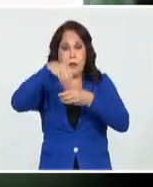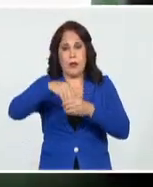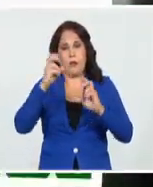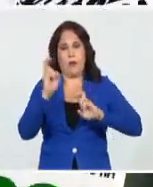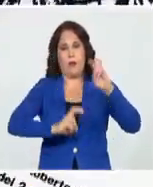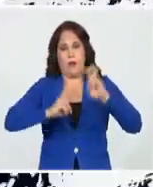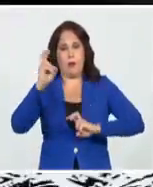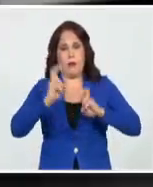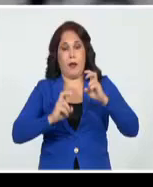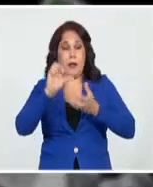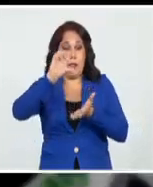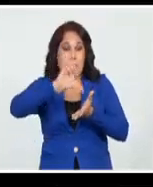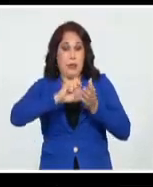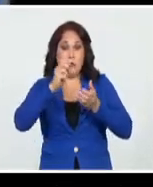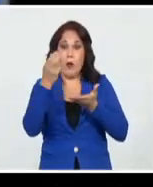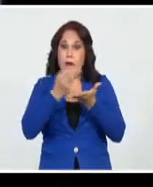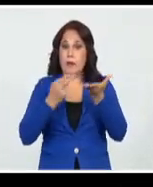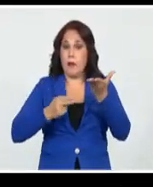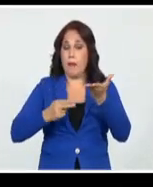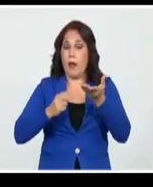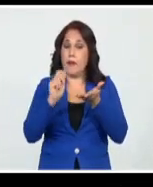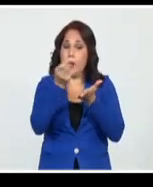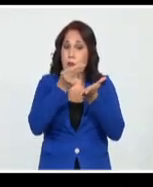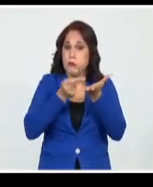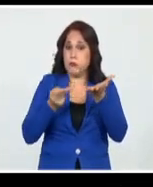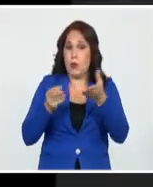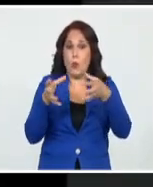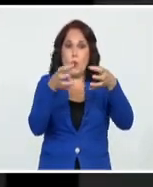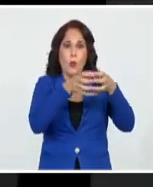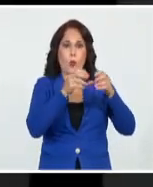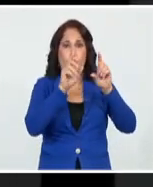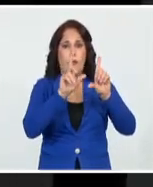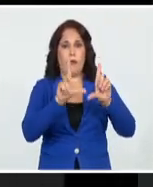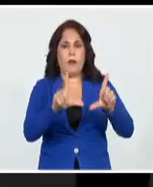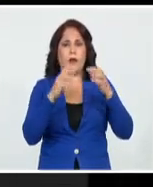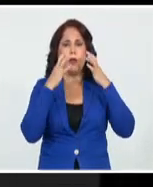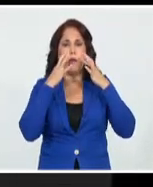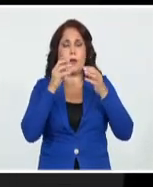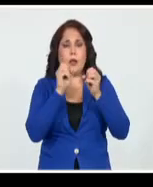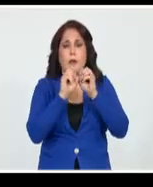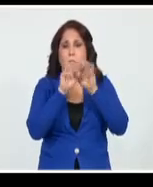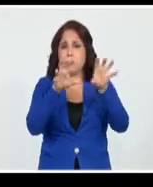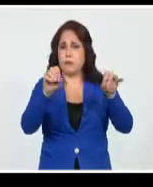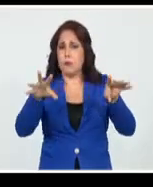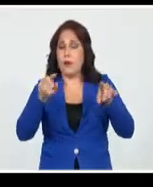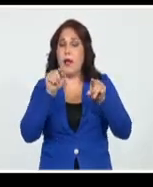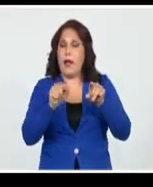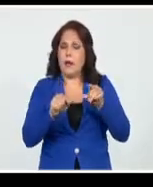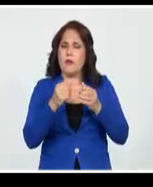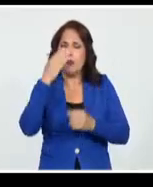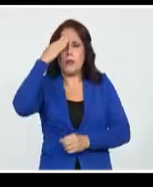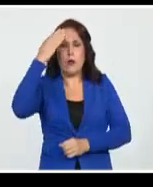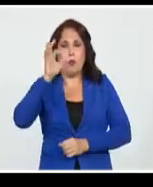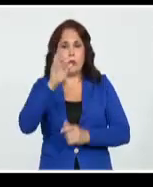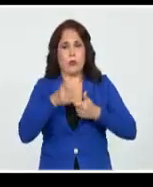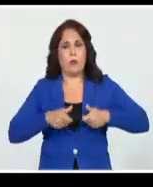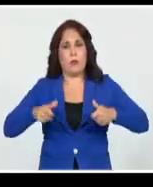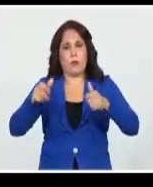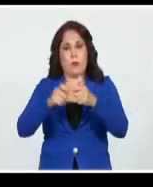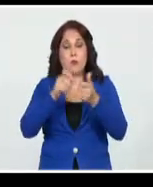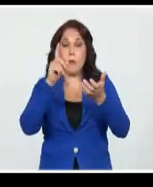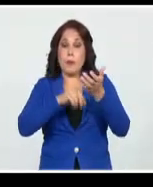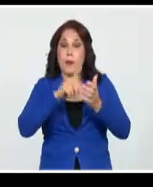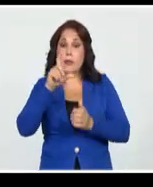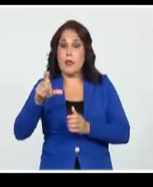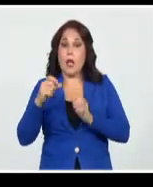Centro de Artes Plásticas y Diseño agrupó una selección de estos carteles que salieron del taller y como saluda el octavo congreso del partido